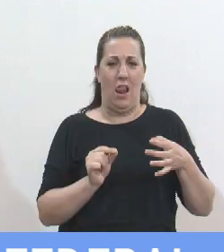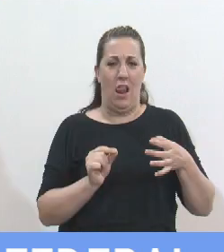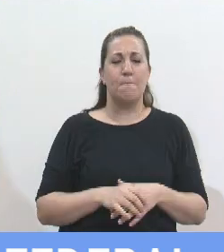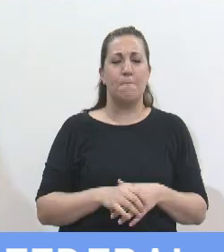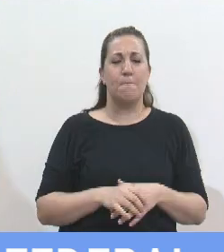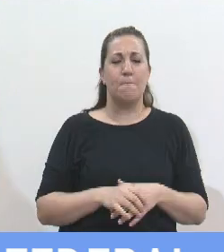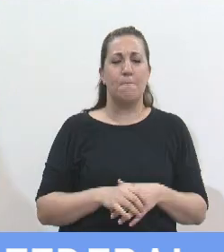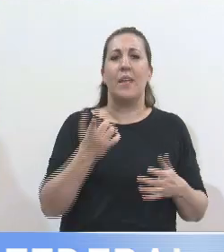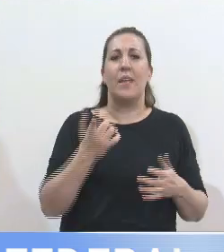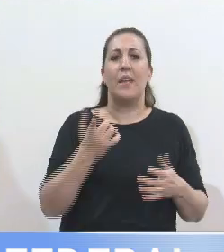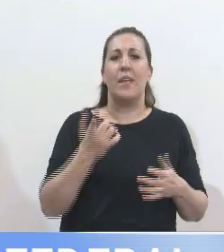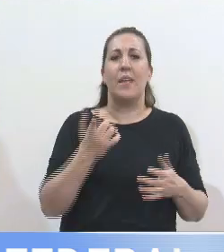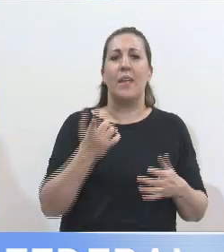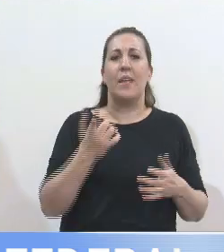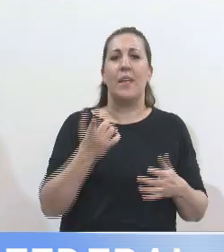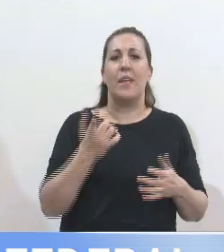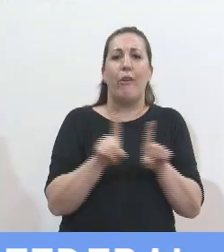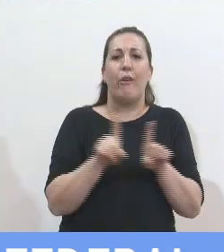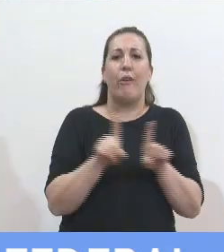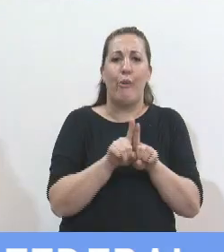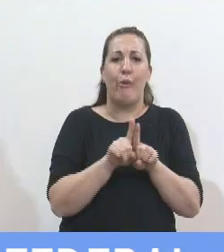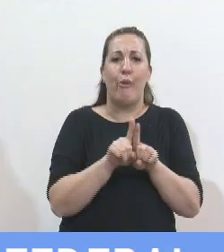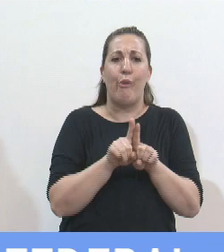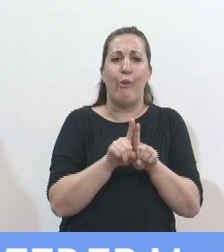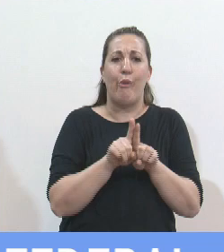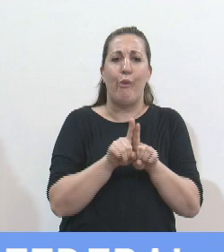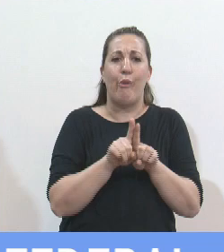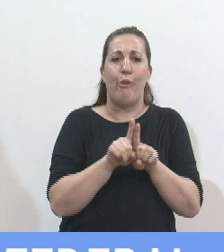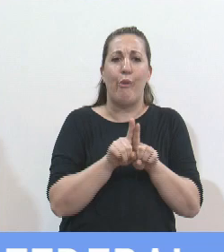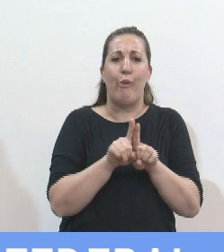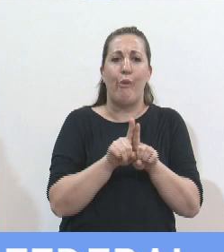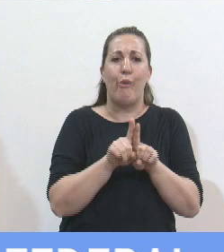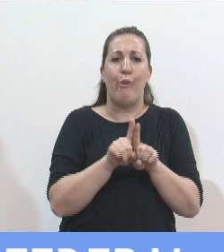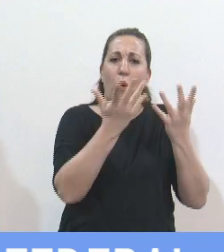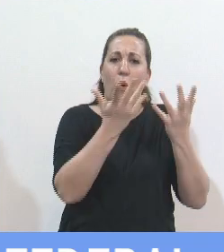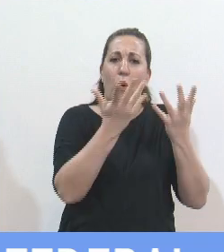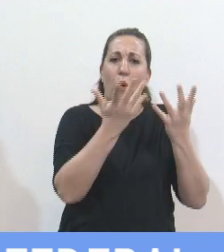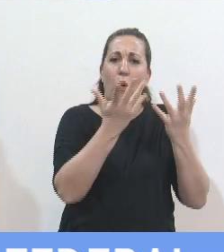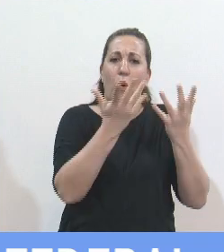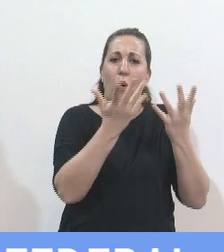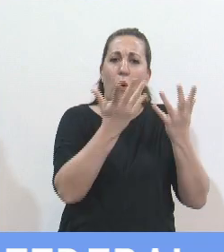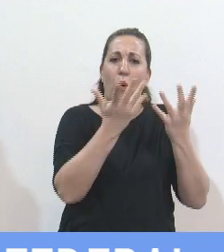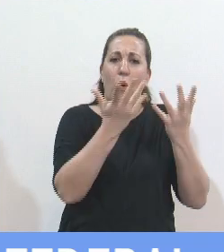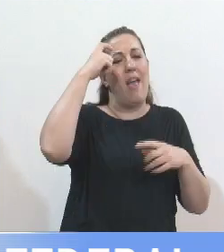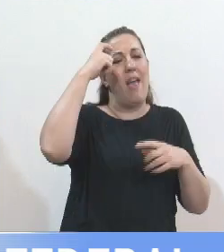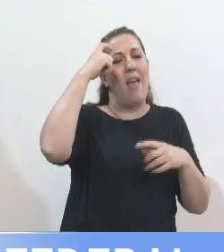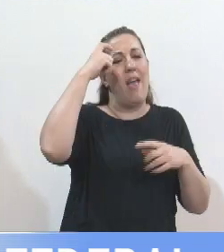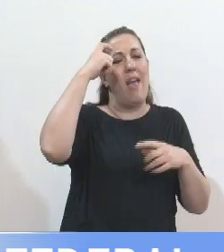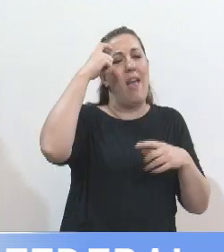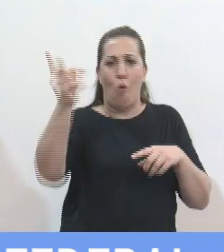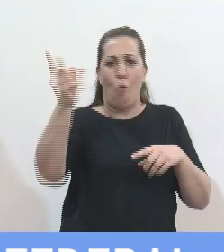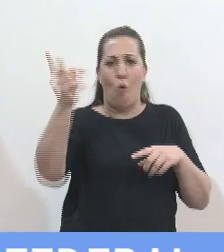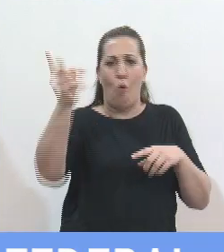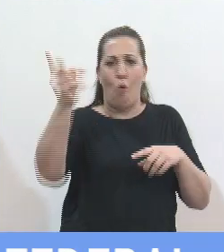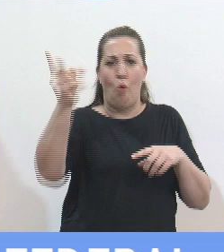toma parte de lo que fueron varios proyectos de anteriores legisladores, pero también de lo